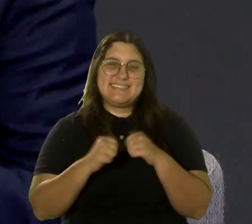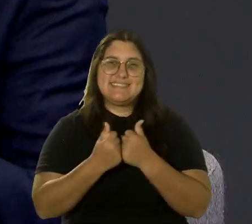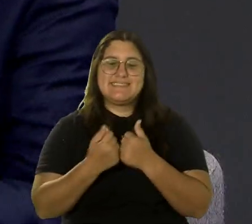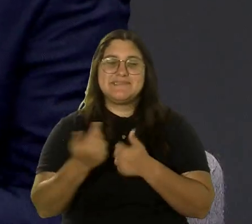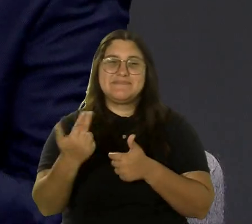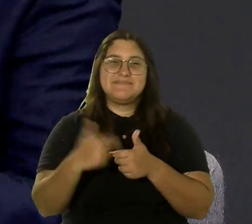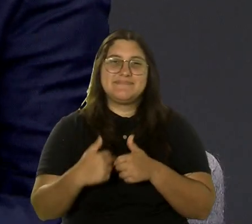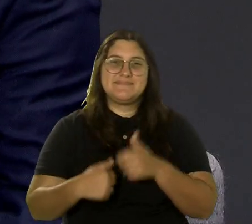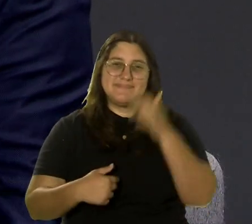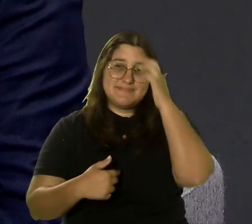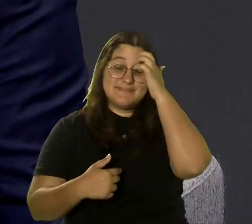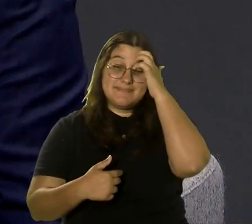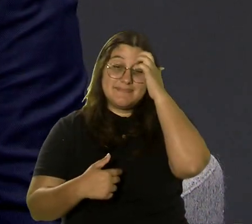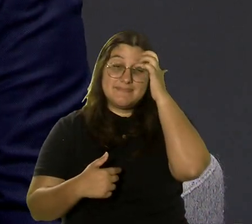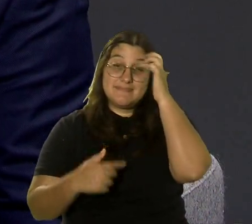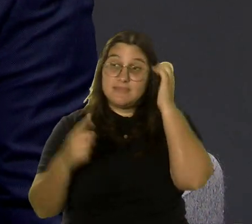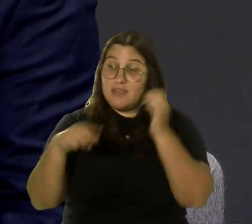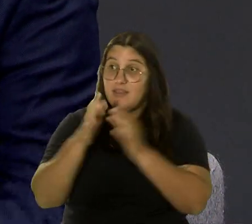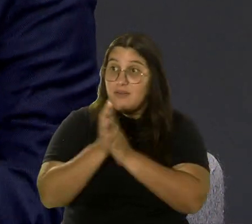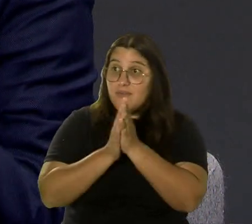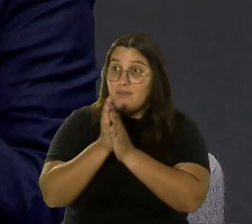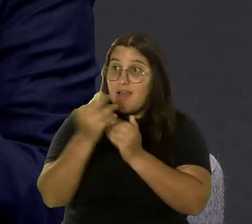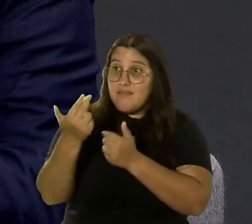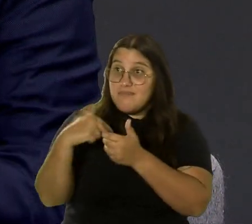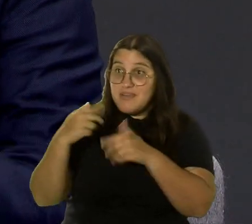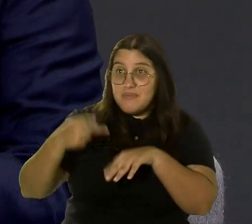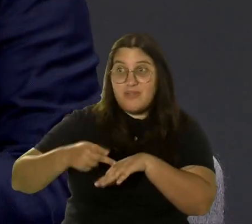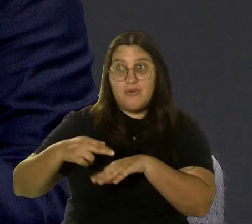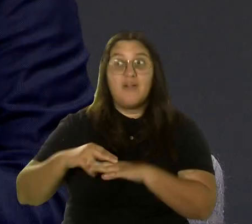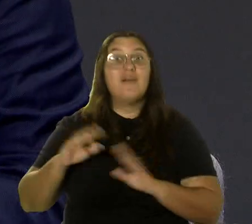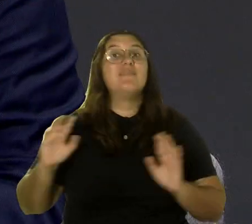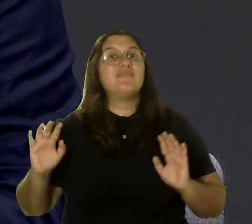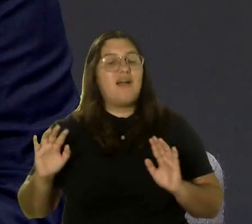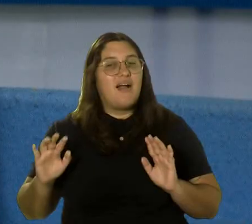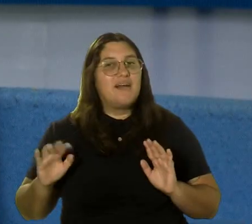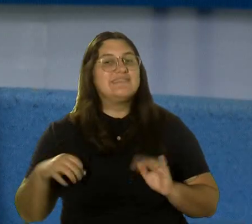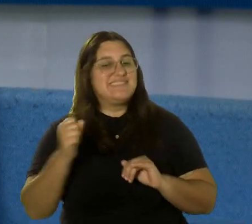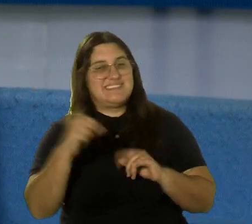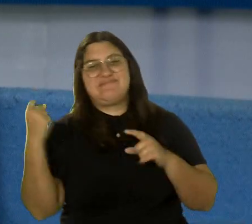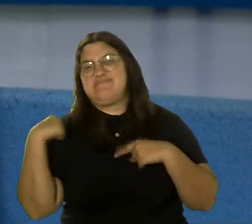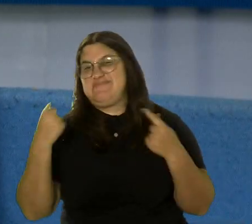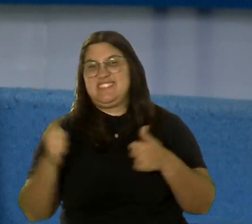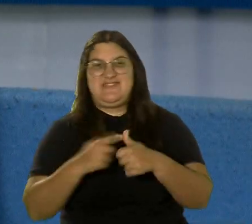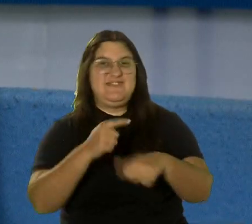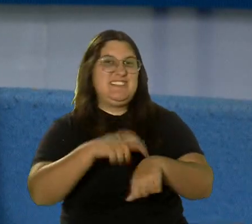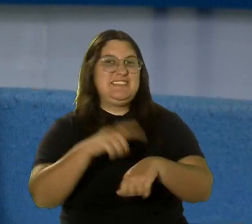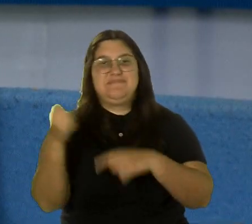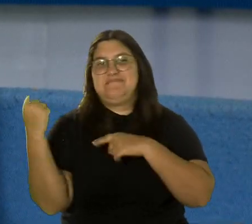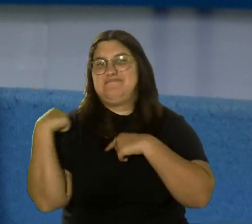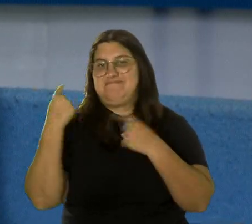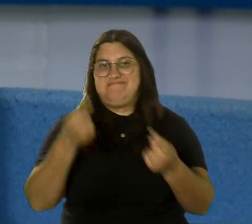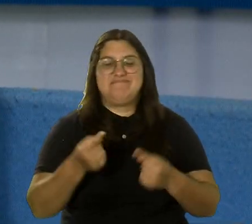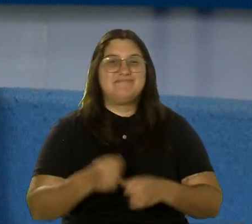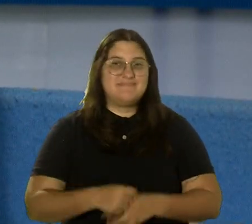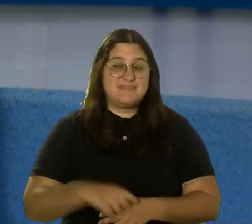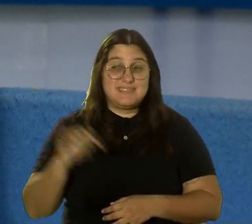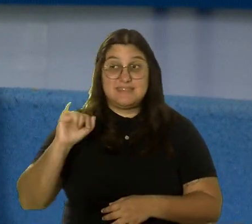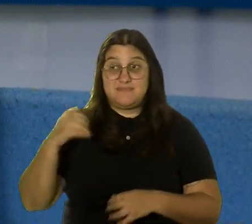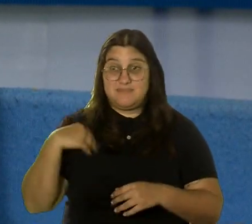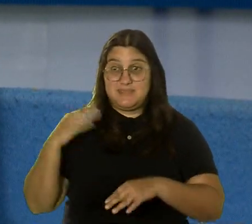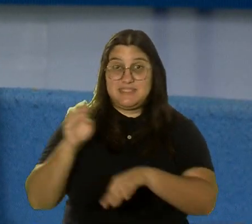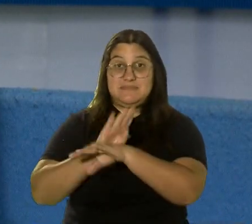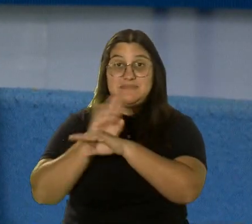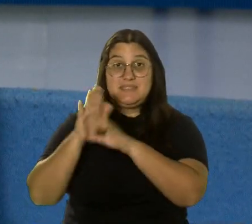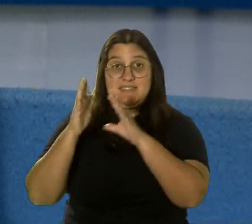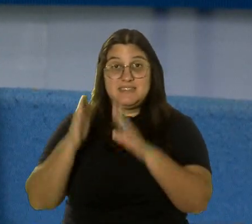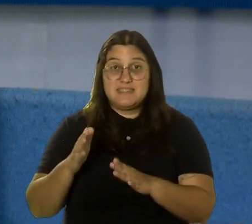¿Ellos se interesaron entonces en visitar a Puerto Rico? Eso es así. Bueno, algo tienen que ver aquí. Desde el primer momento y también vamos a tener empresarios puertorriqueños